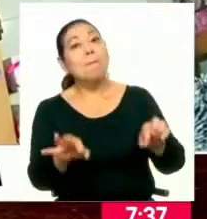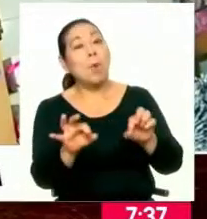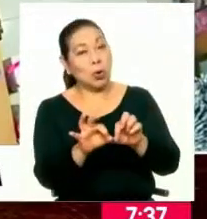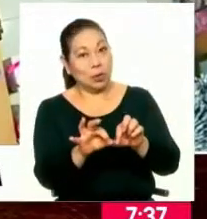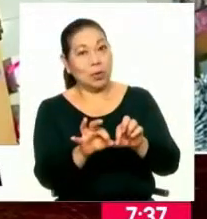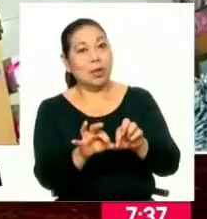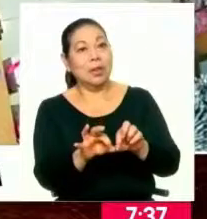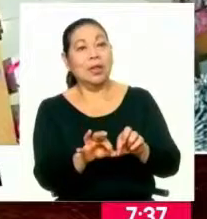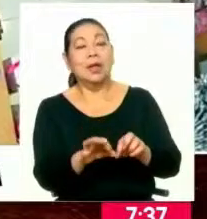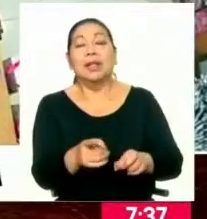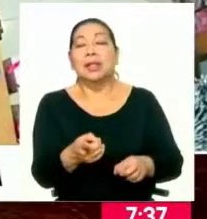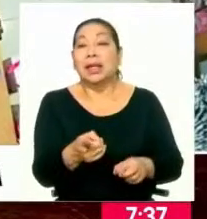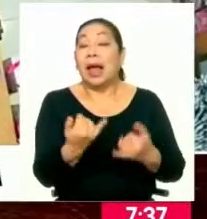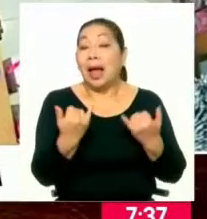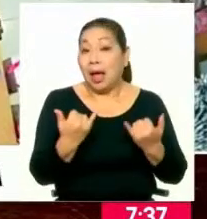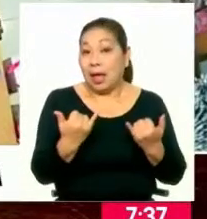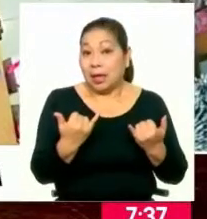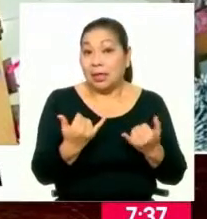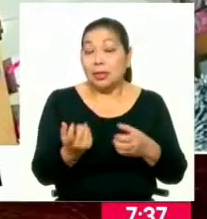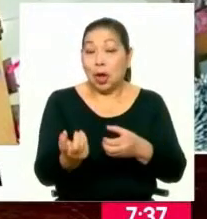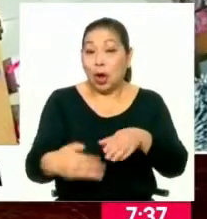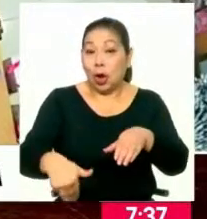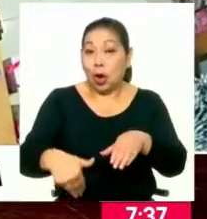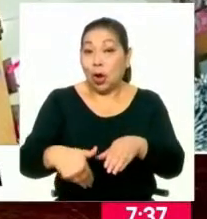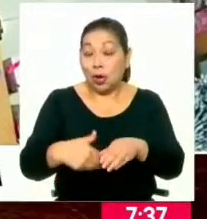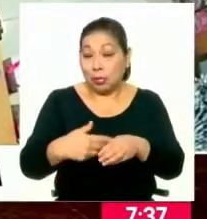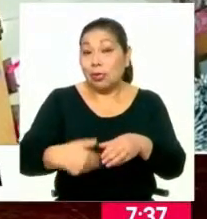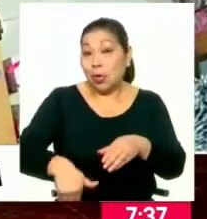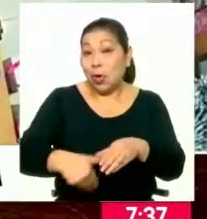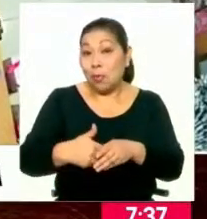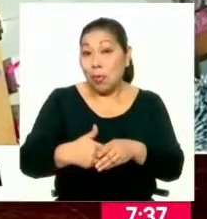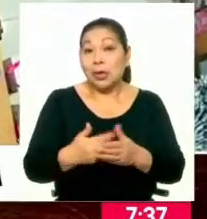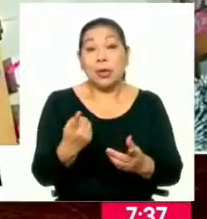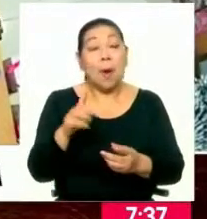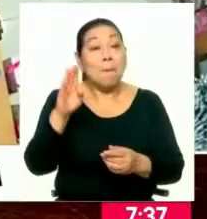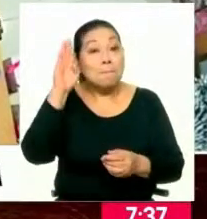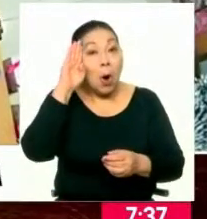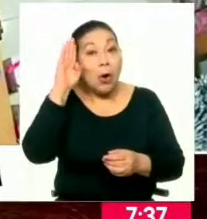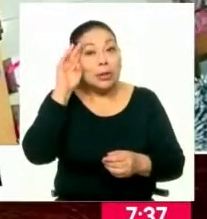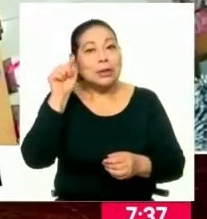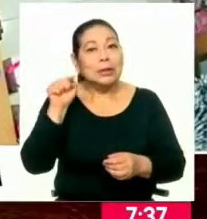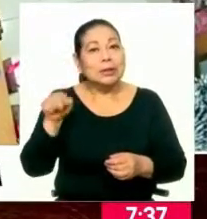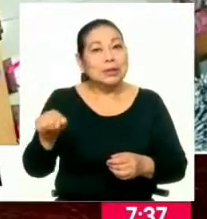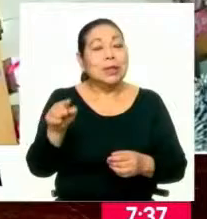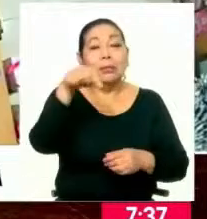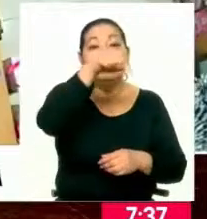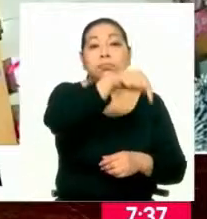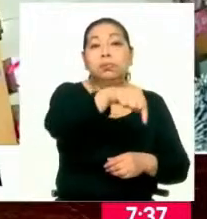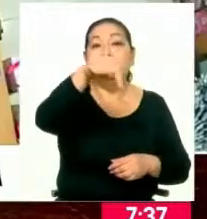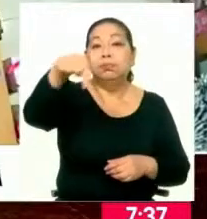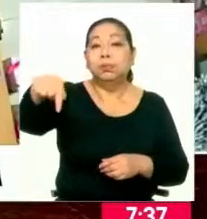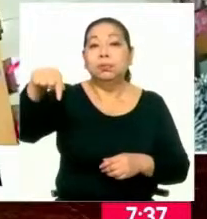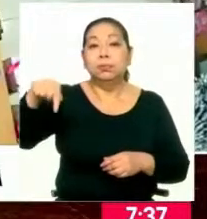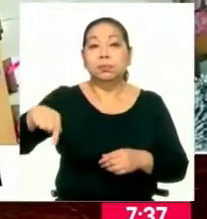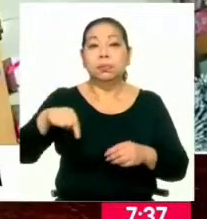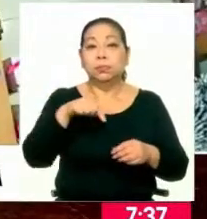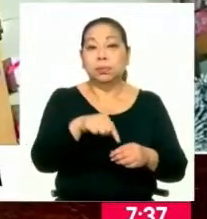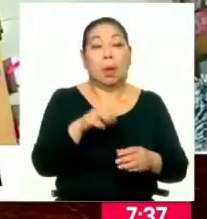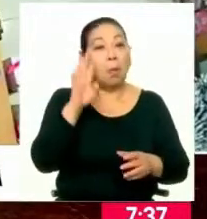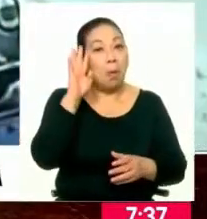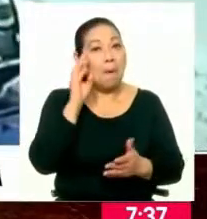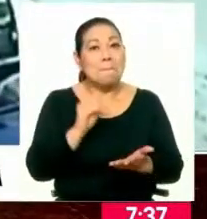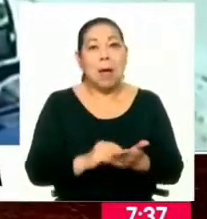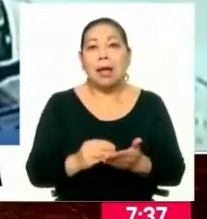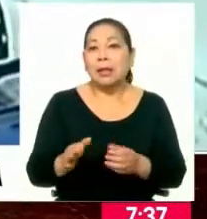ayuda. Me olvidaba decir de que en este convenio se ha asignado un efectivo policial en cada centro de monitoreo, con lo cual se hace